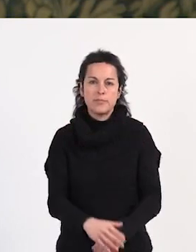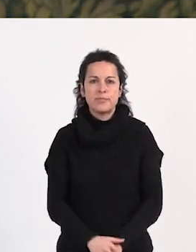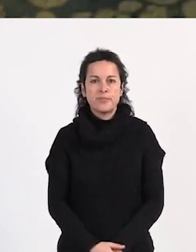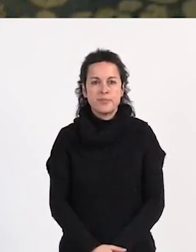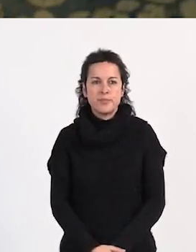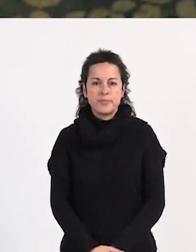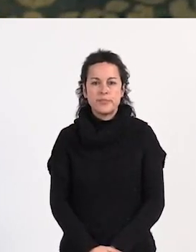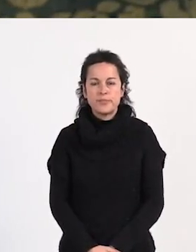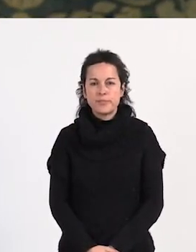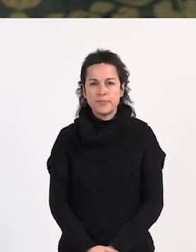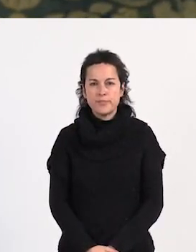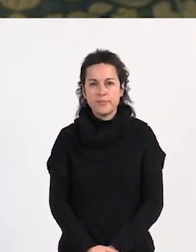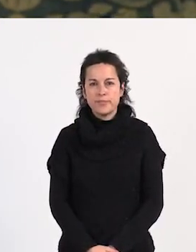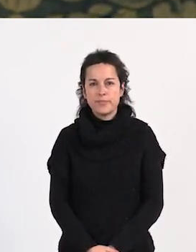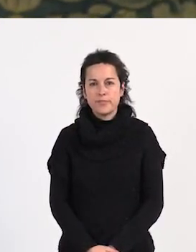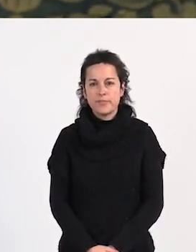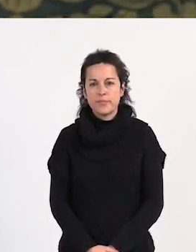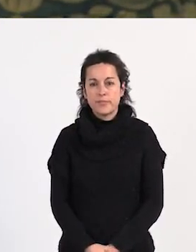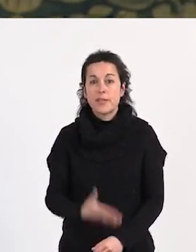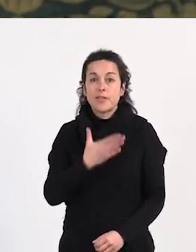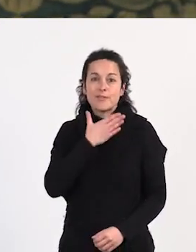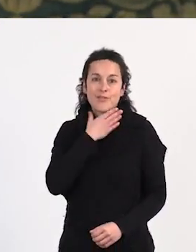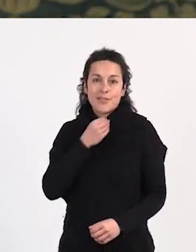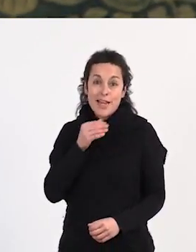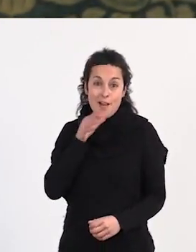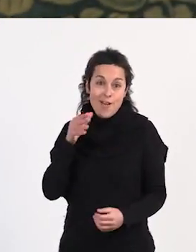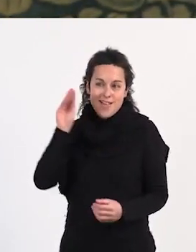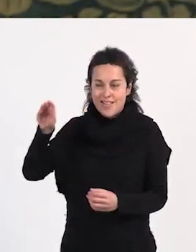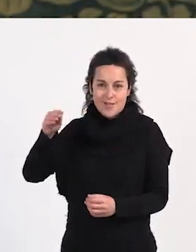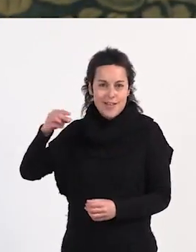Me gustaría llamar a Paula Esquerra.